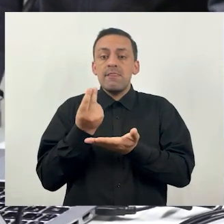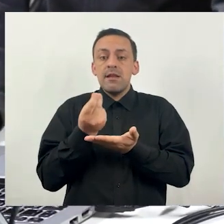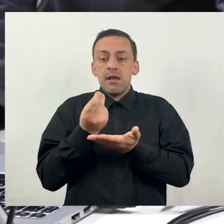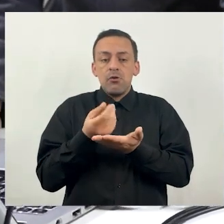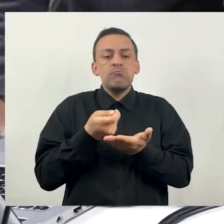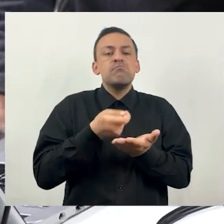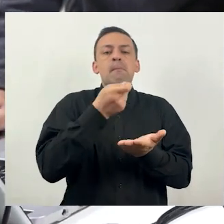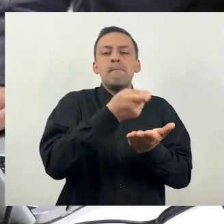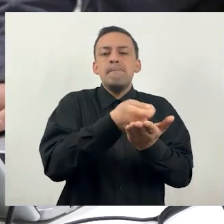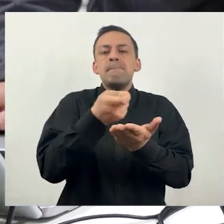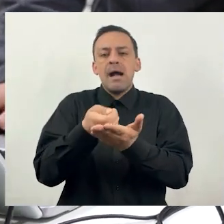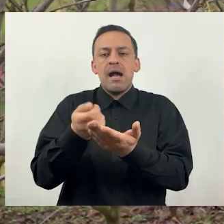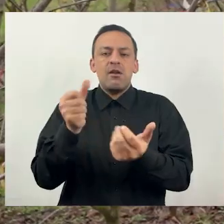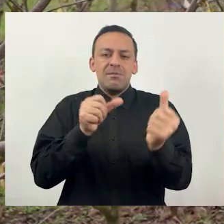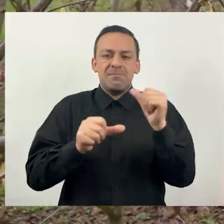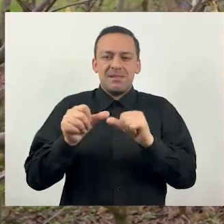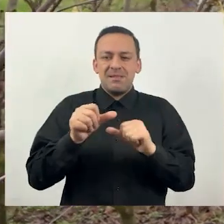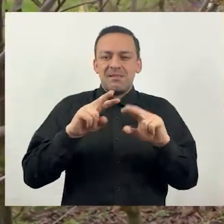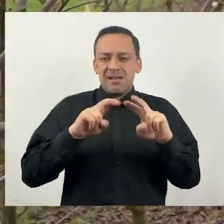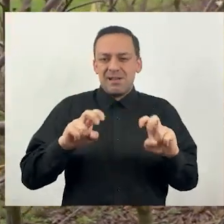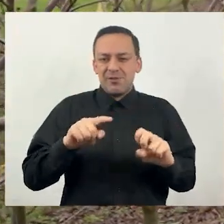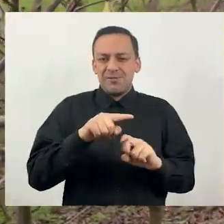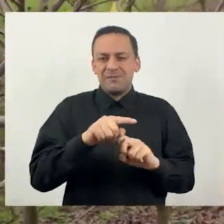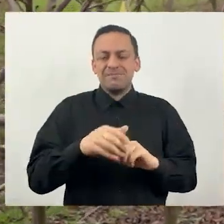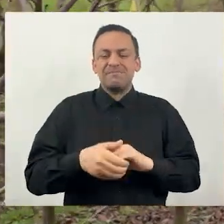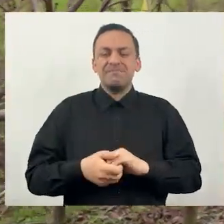corresponde a los ingresos que se generan por esas tecnologías.